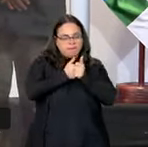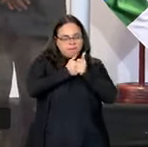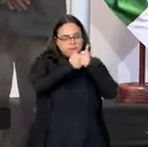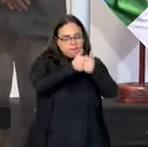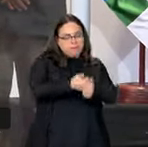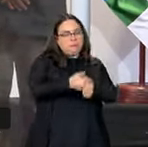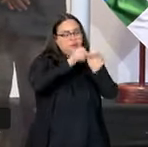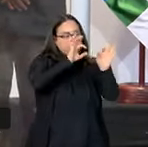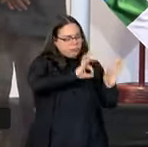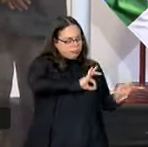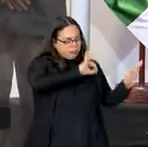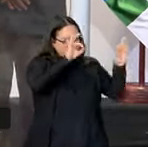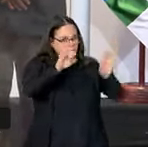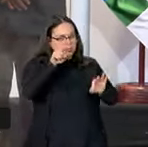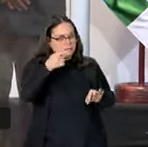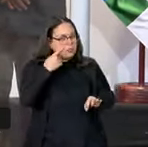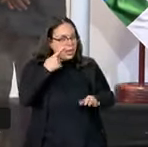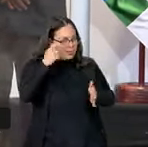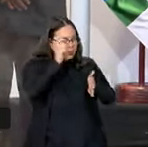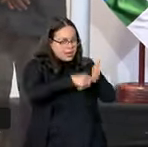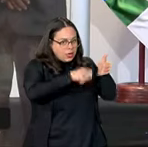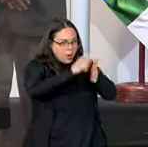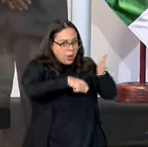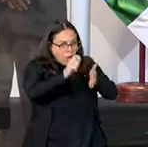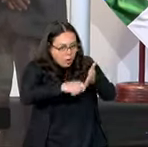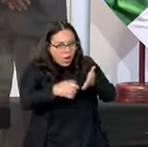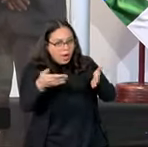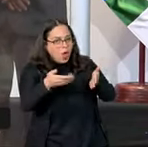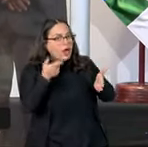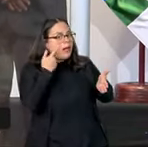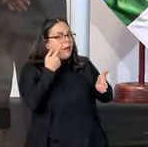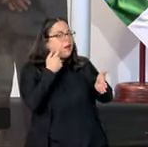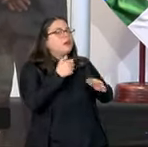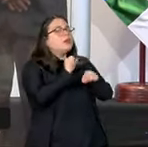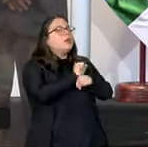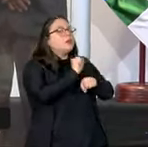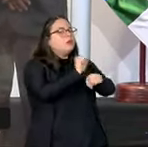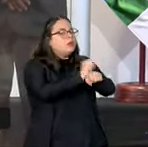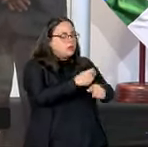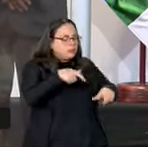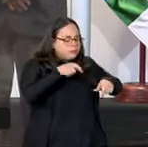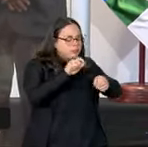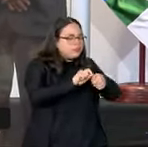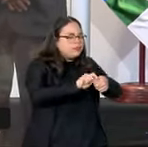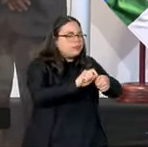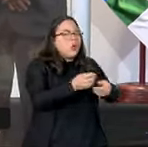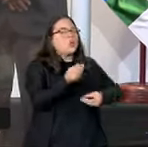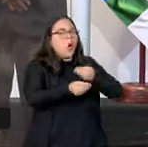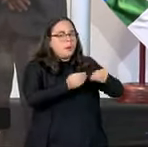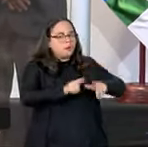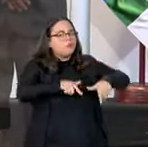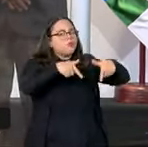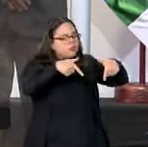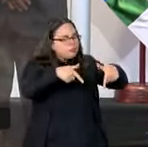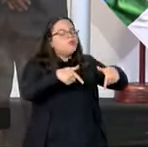lo que fue asignado aquí y acompañar lo que va a ser ejecutado de aquí para frente.